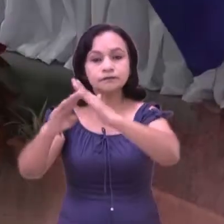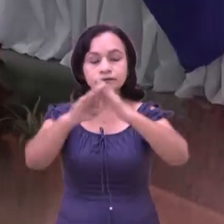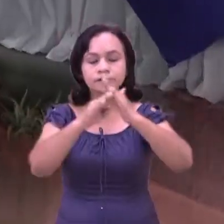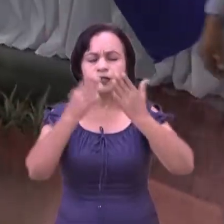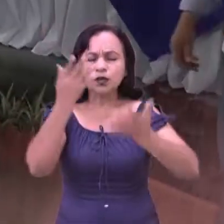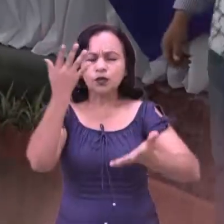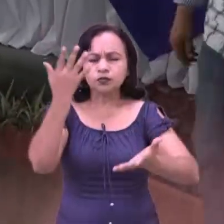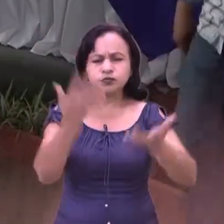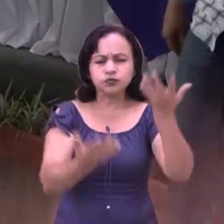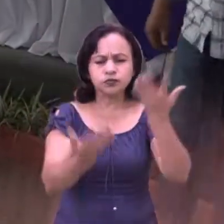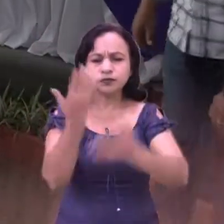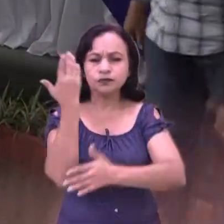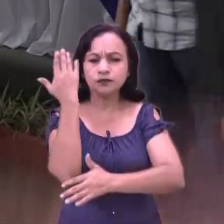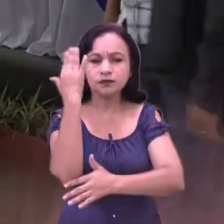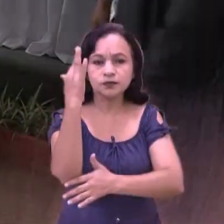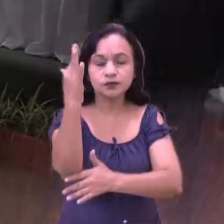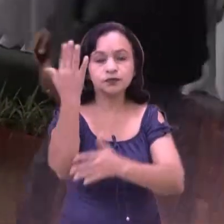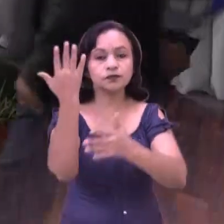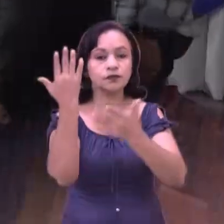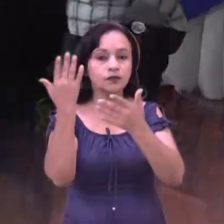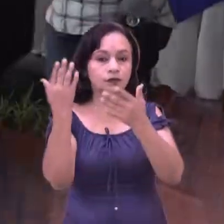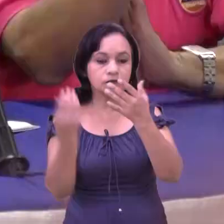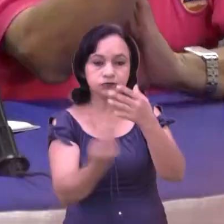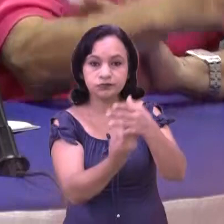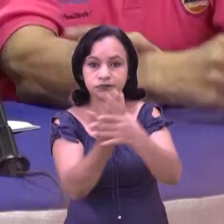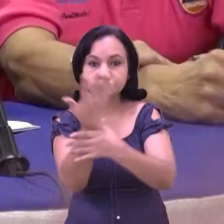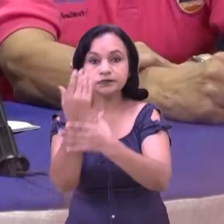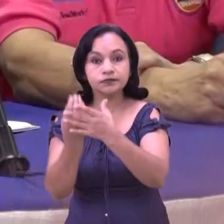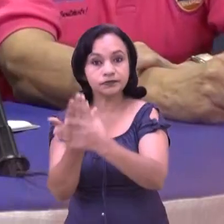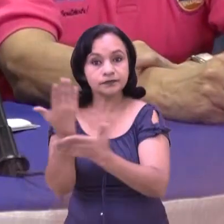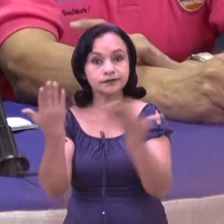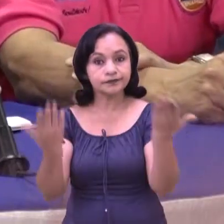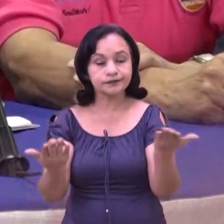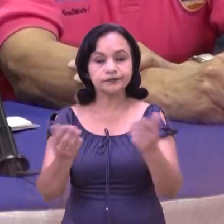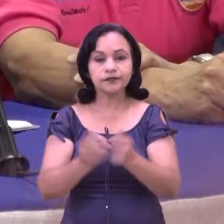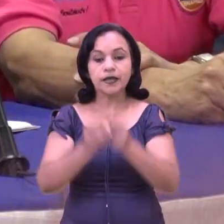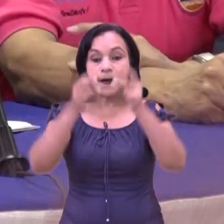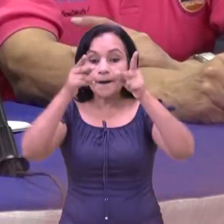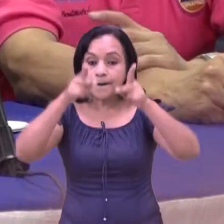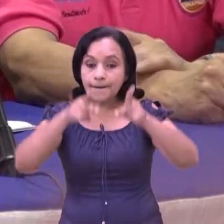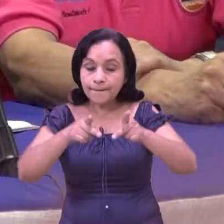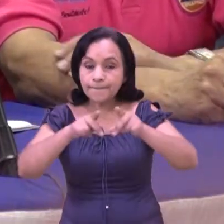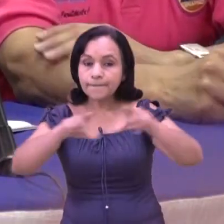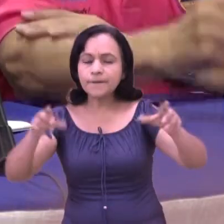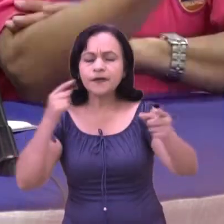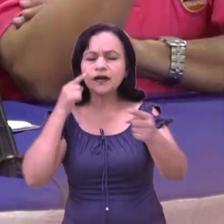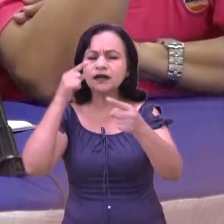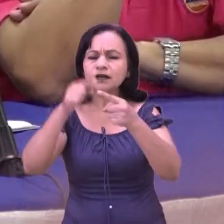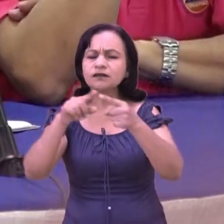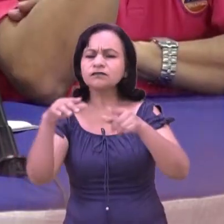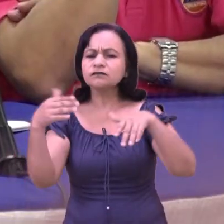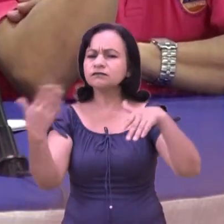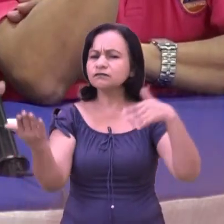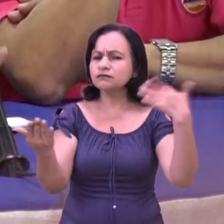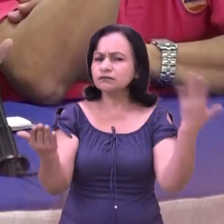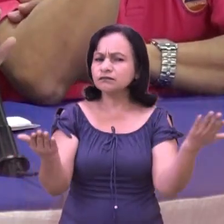incendios, sean estos agropecuarios o forestales. El plan tiene como objetivo